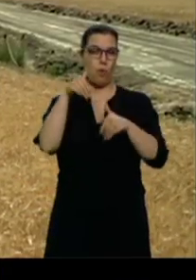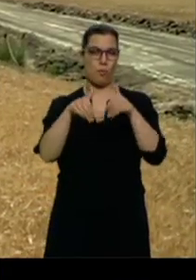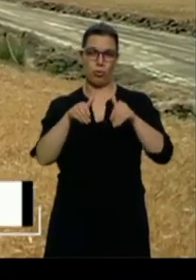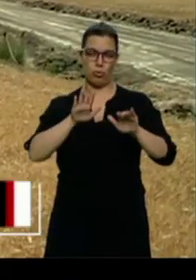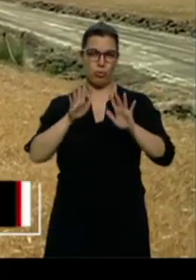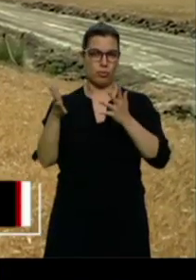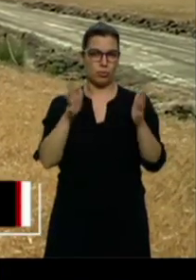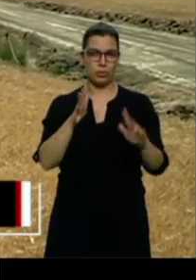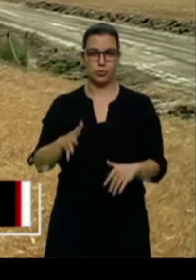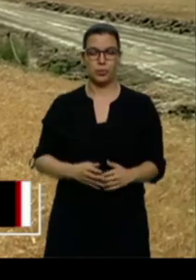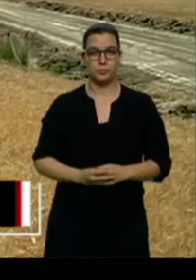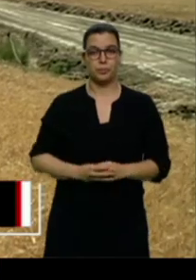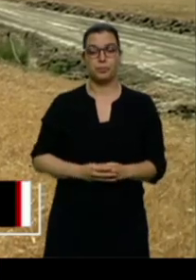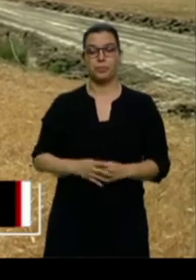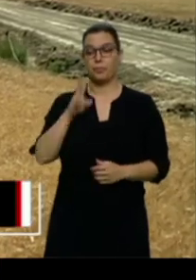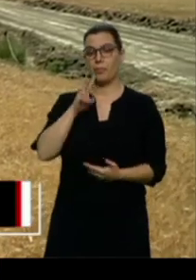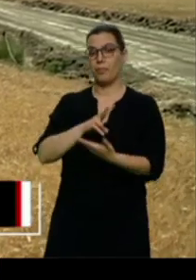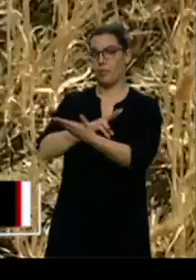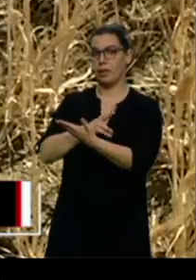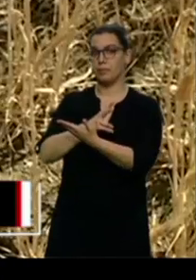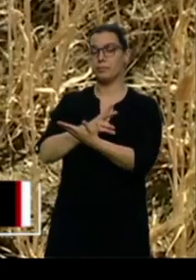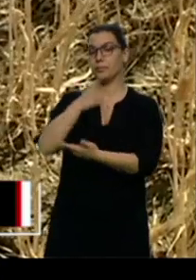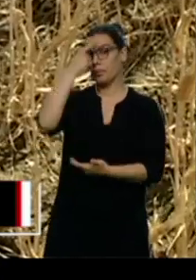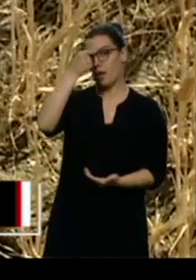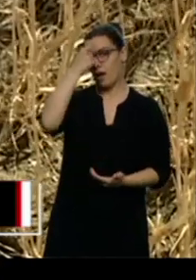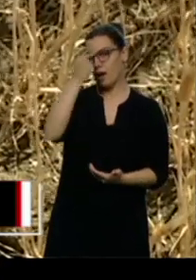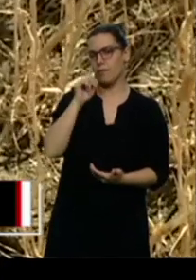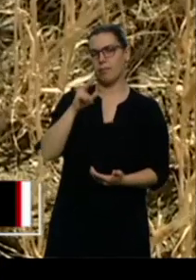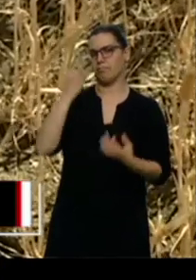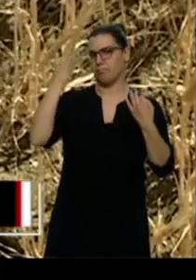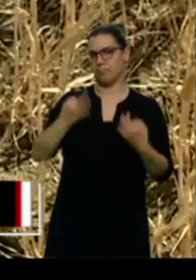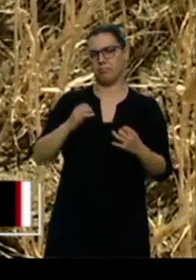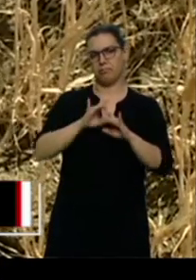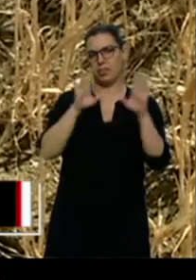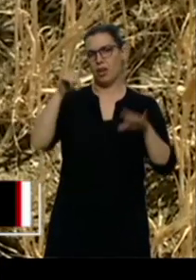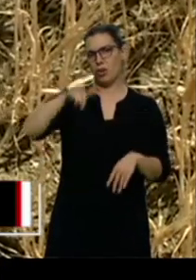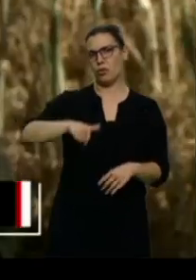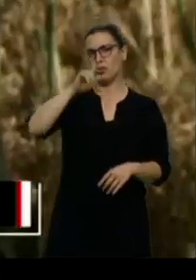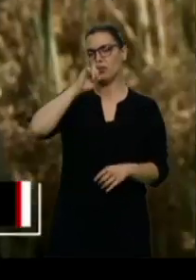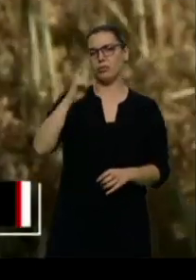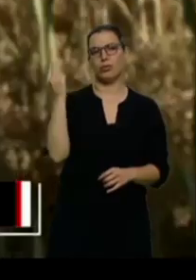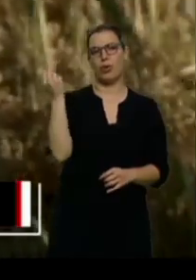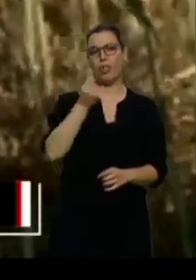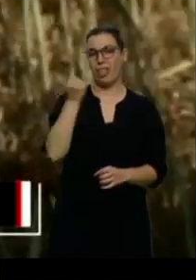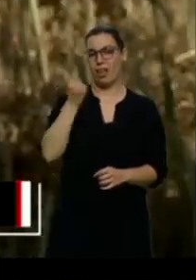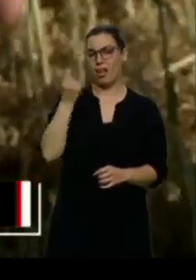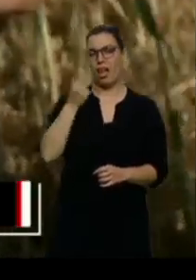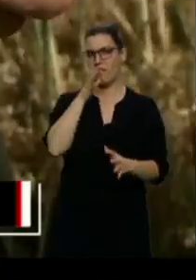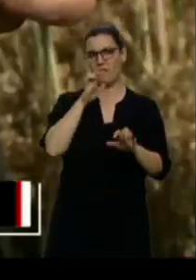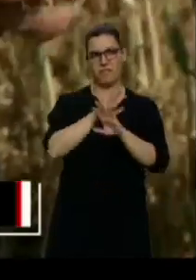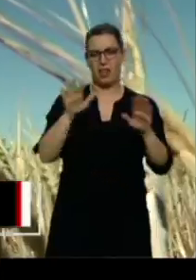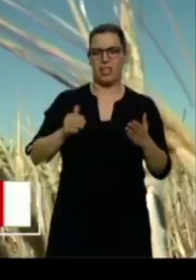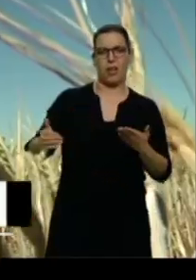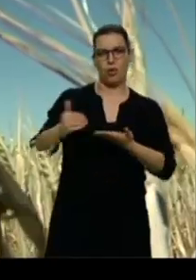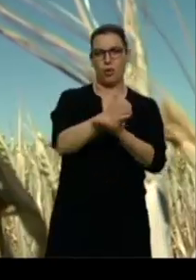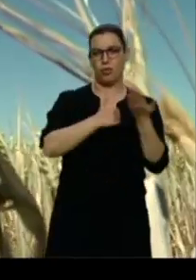En parcelas como esta en Ávila se confirma que la cosecha de cereal de este año será catastrófica. Los agricultores no recuerdan un